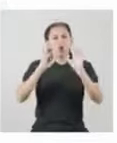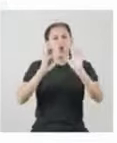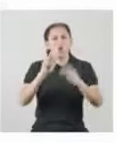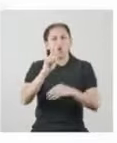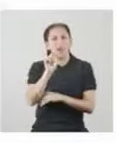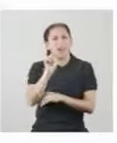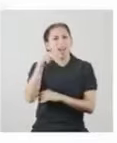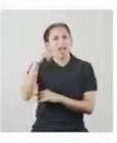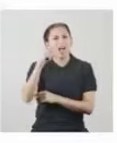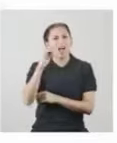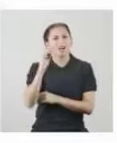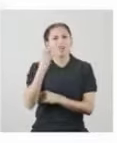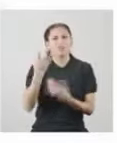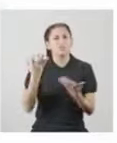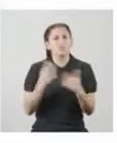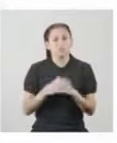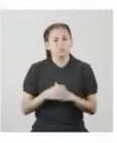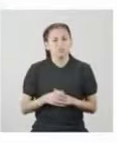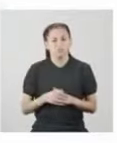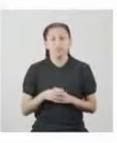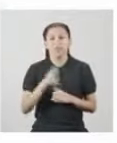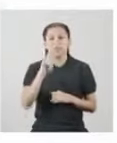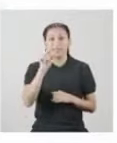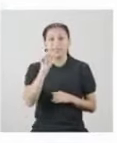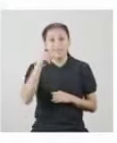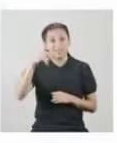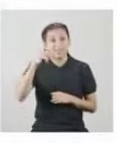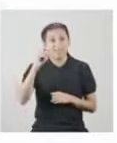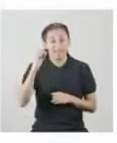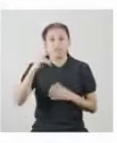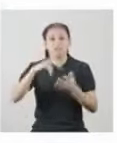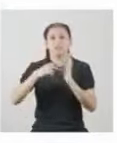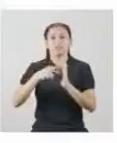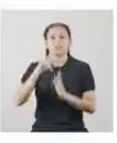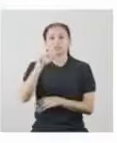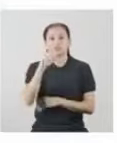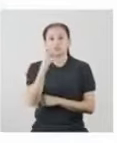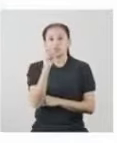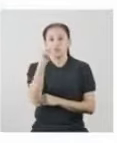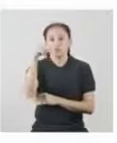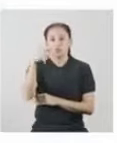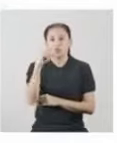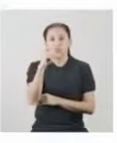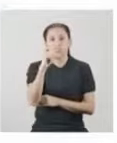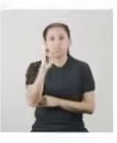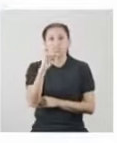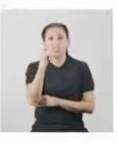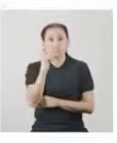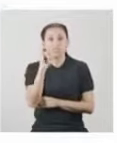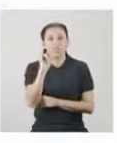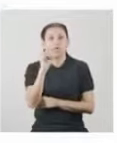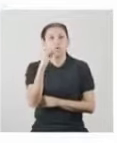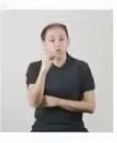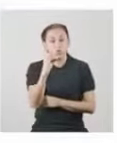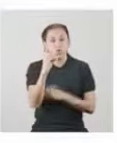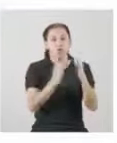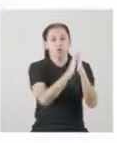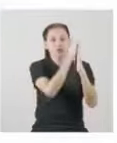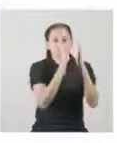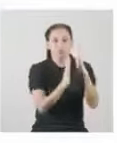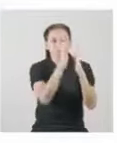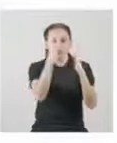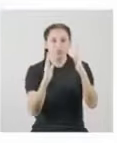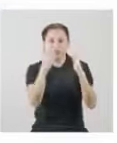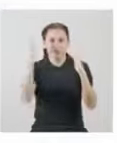lo que mide el rango? El rango indica la longitud del intervalo en el que se hallan